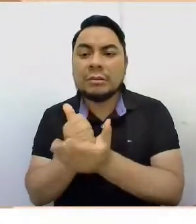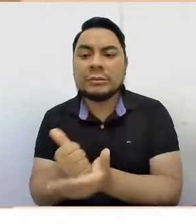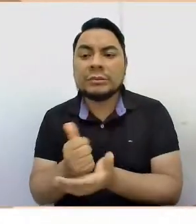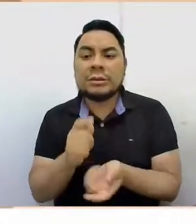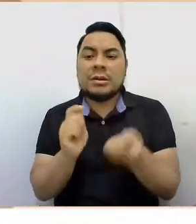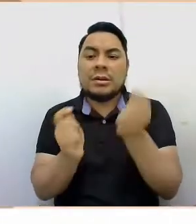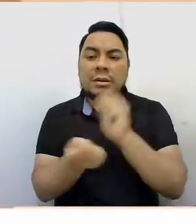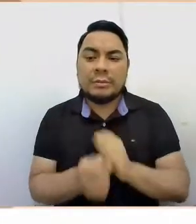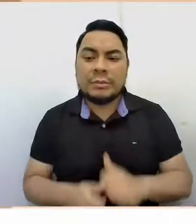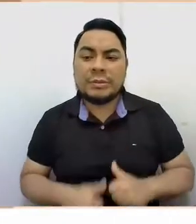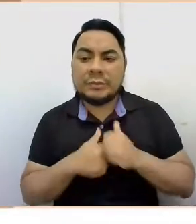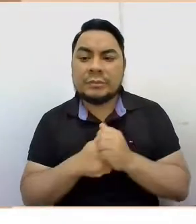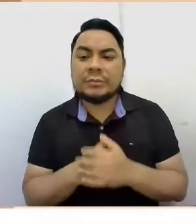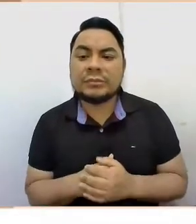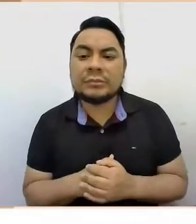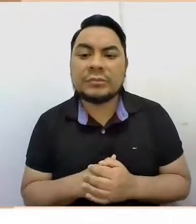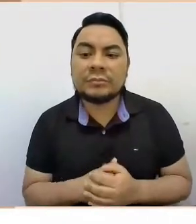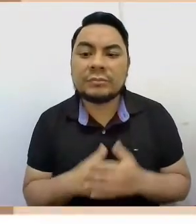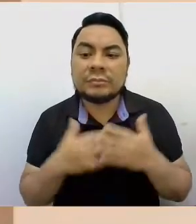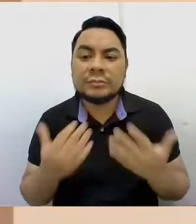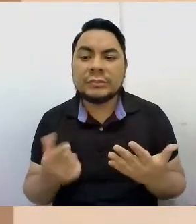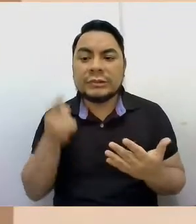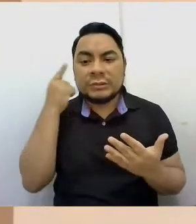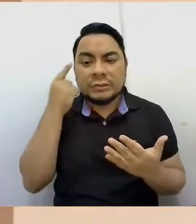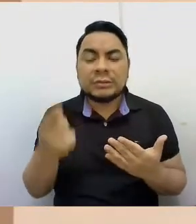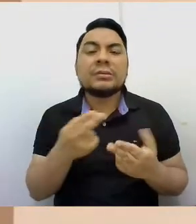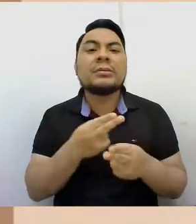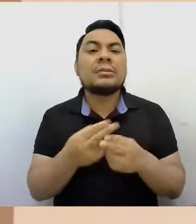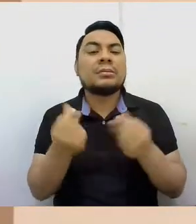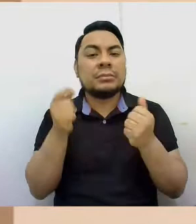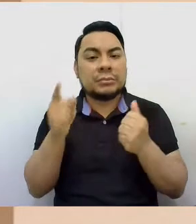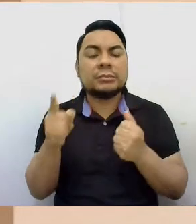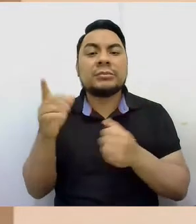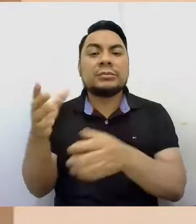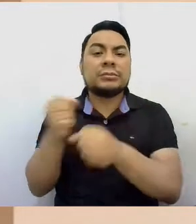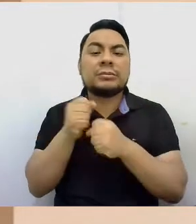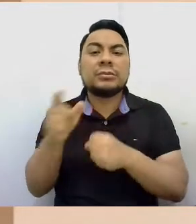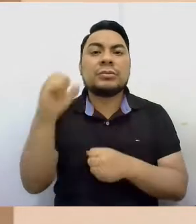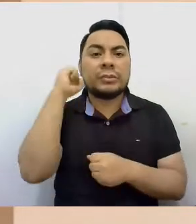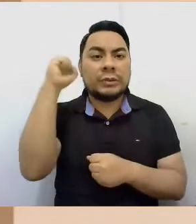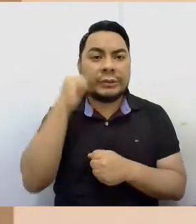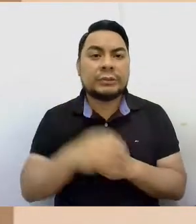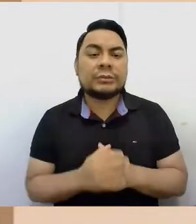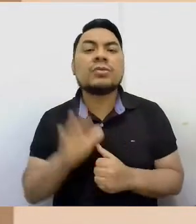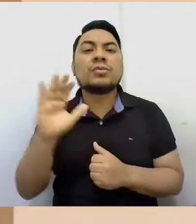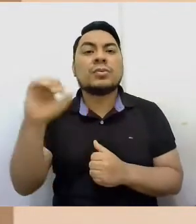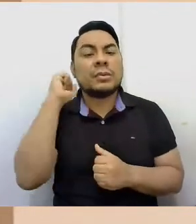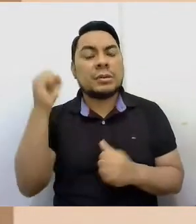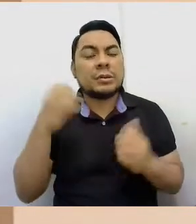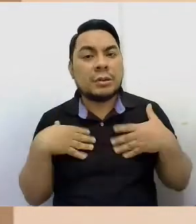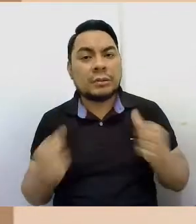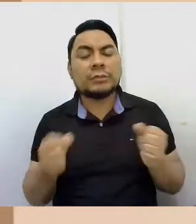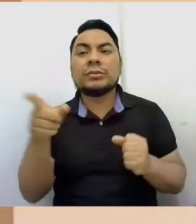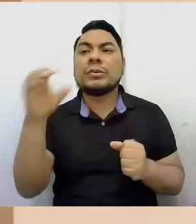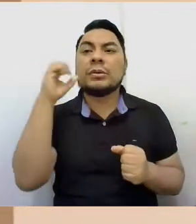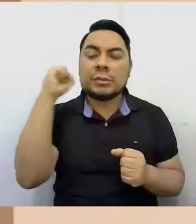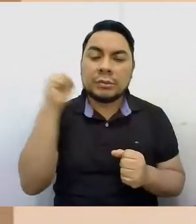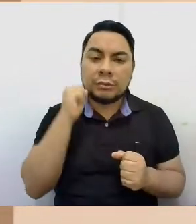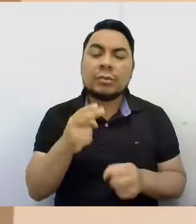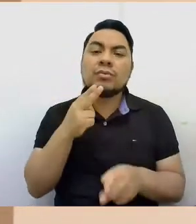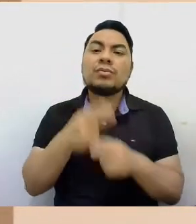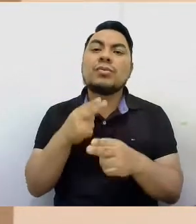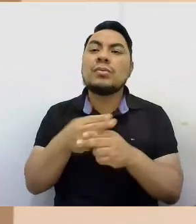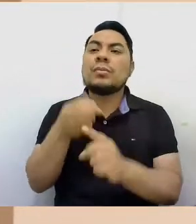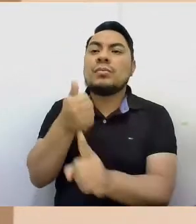Y el programa lo que busca principalmente es restituirle sus derechos. Su derecho a la salud, su derecho al nombre propio, su